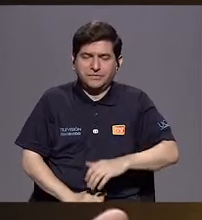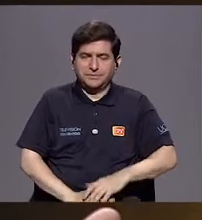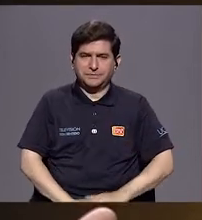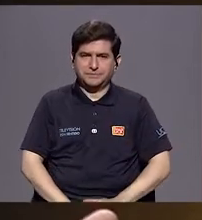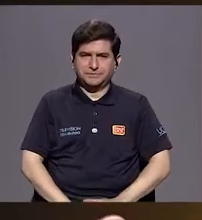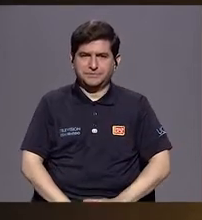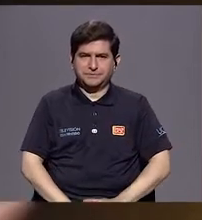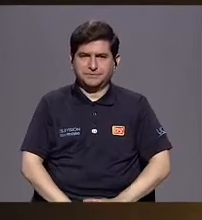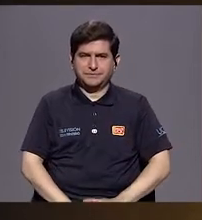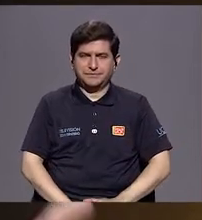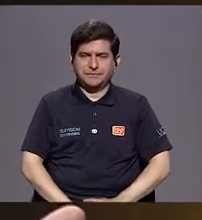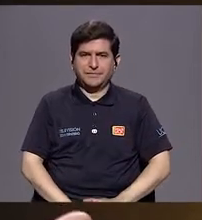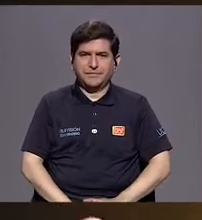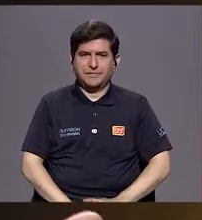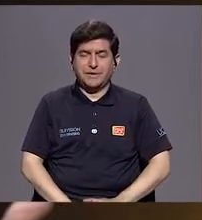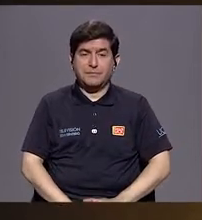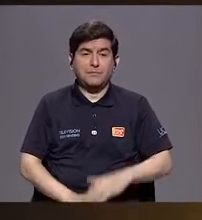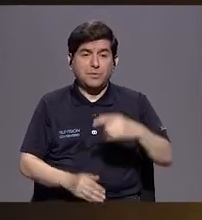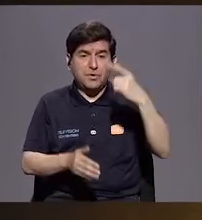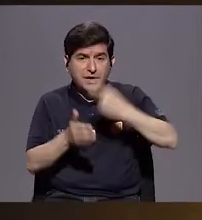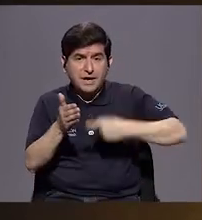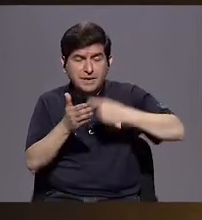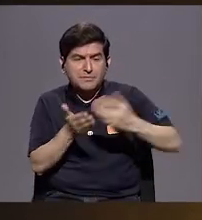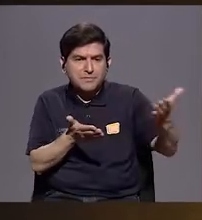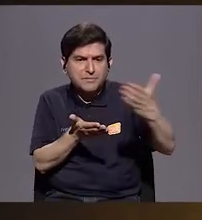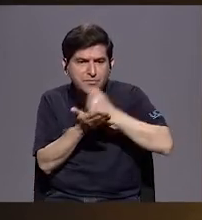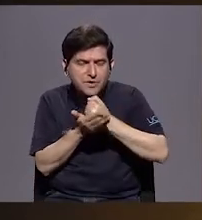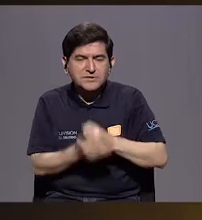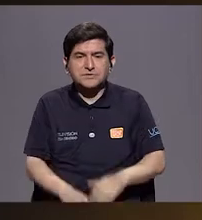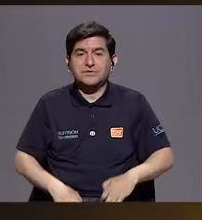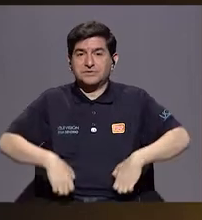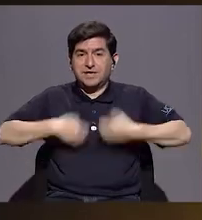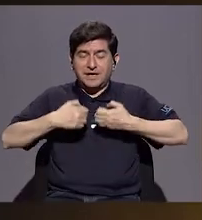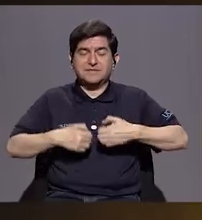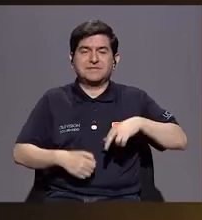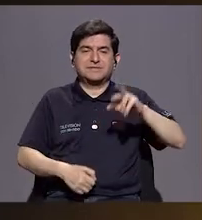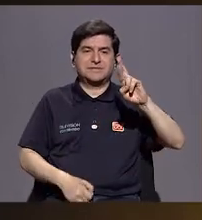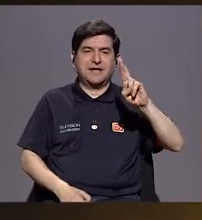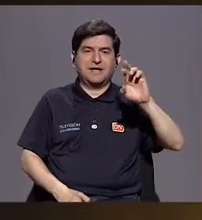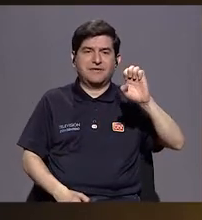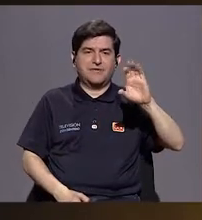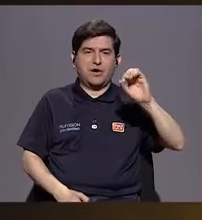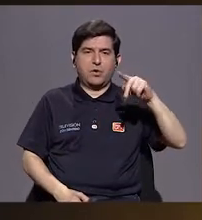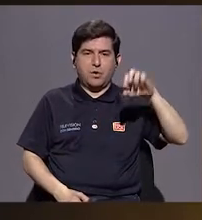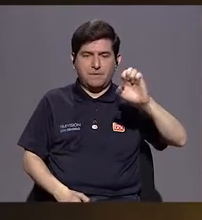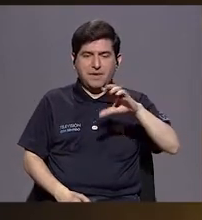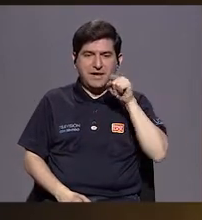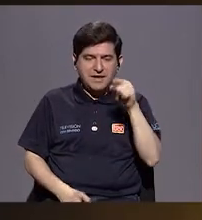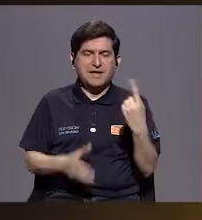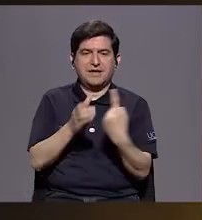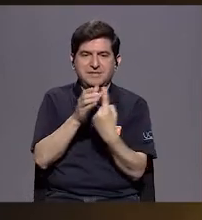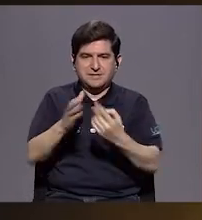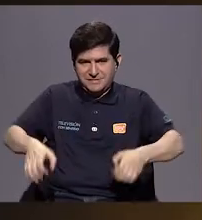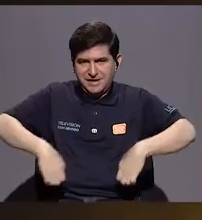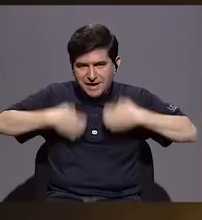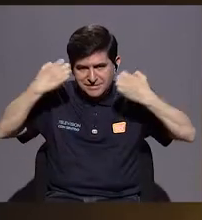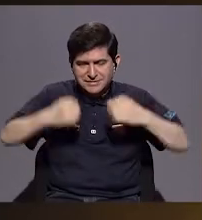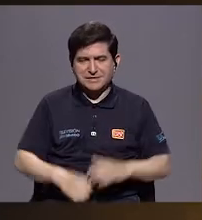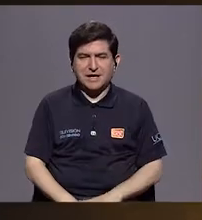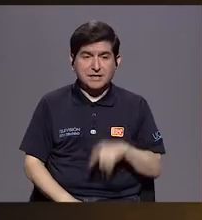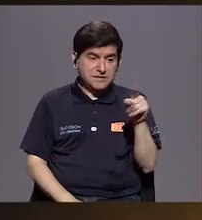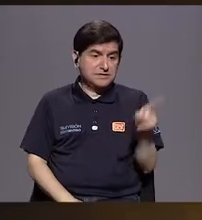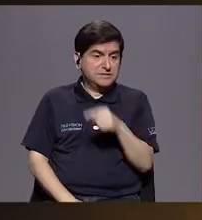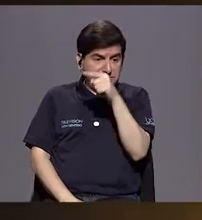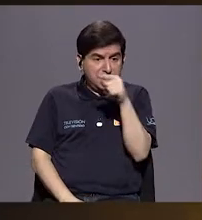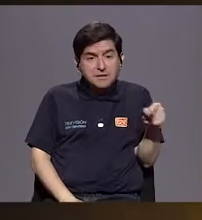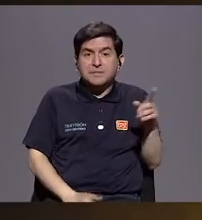Porque la recolección de impuestos está basada básicamente en la existencia del RECOPE y la existencia del monopolio. Si ese monopolio se